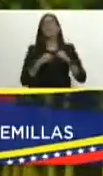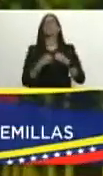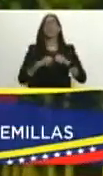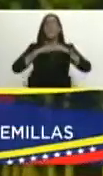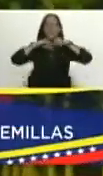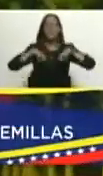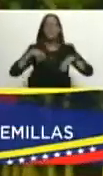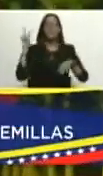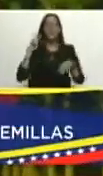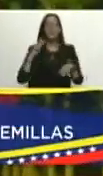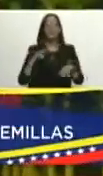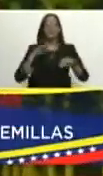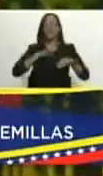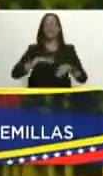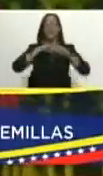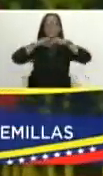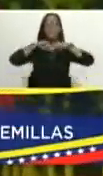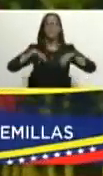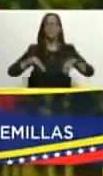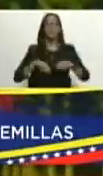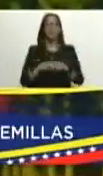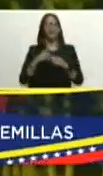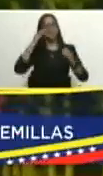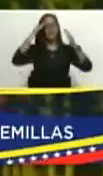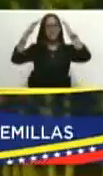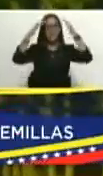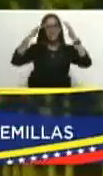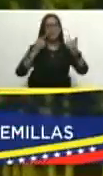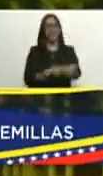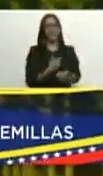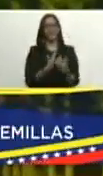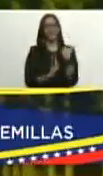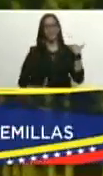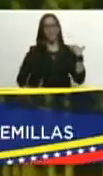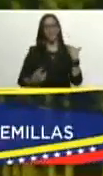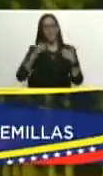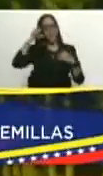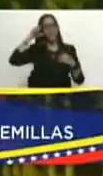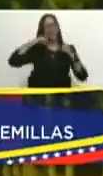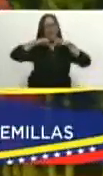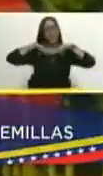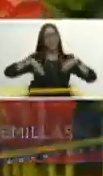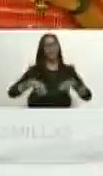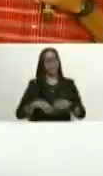Venezuela hoy está en bendición saludo hermano presidente que Dios le bendiga